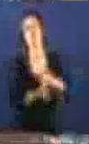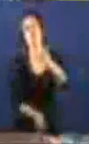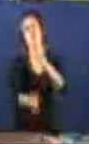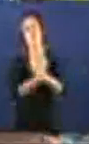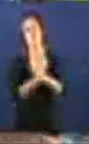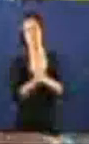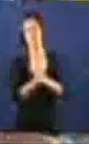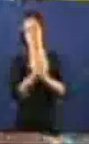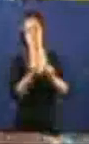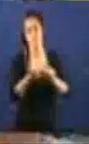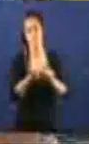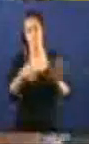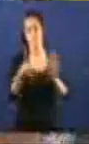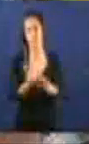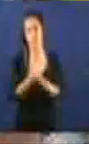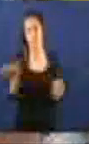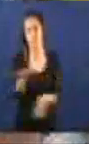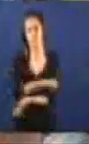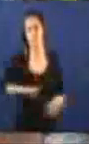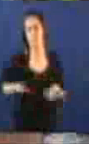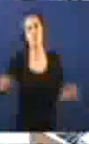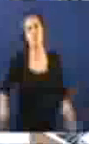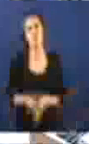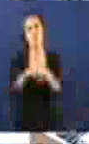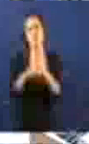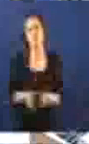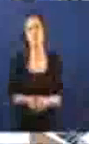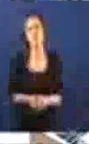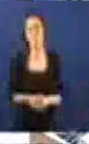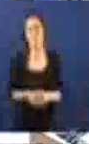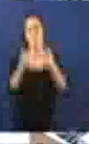catástrofe social Que foron a estafar Gracias, señor Beira